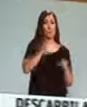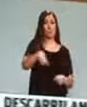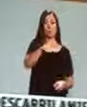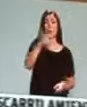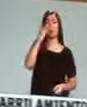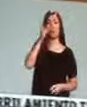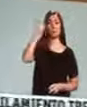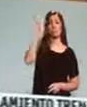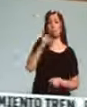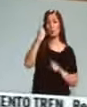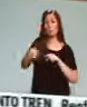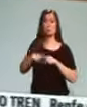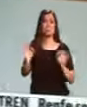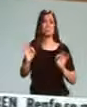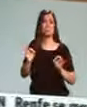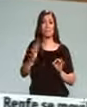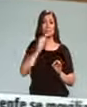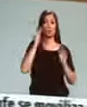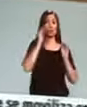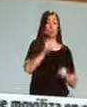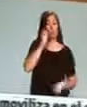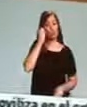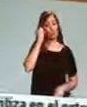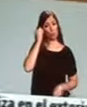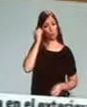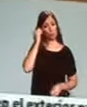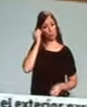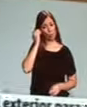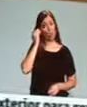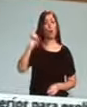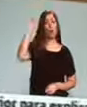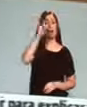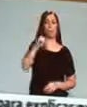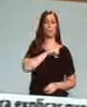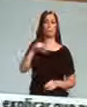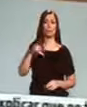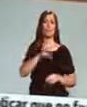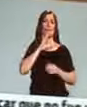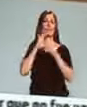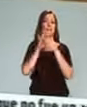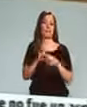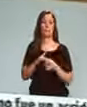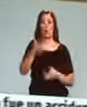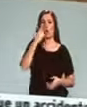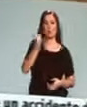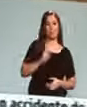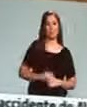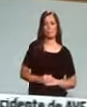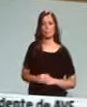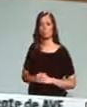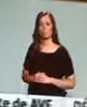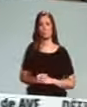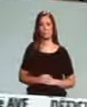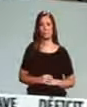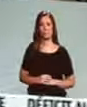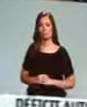les interesa escuchar nada que no coincida con ese dogma personal que han prefabricado. Muy bien,